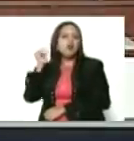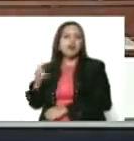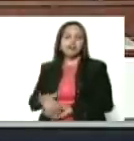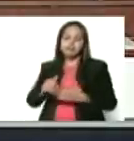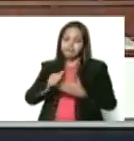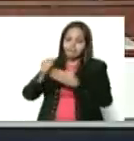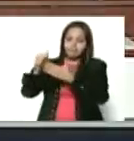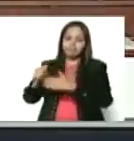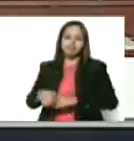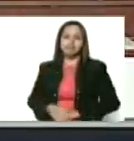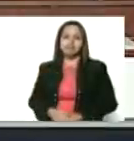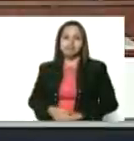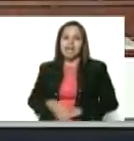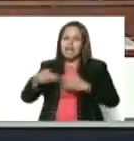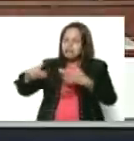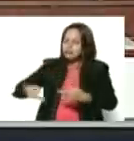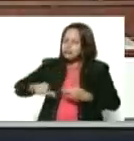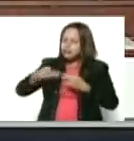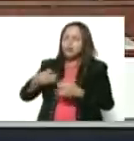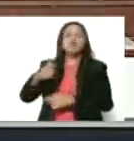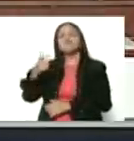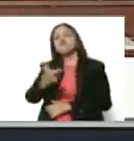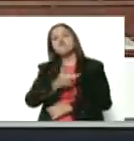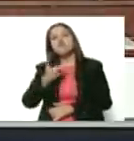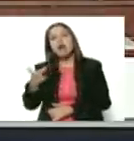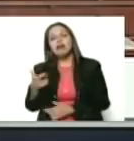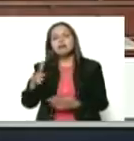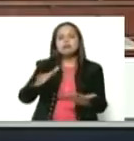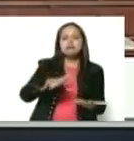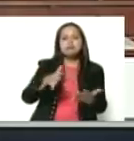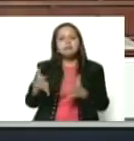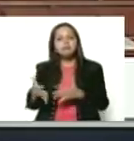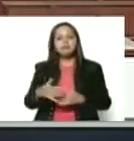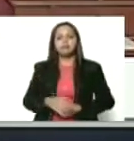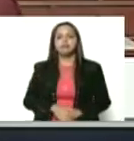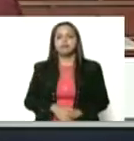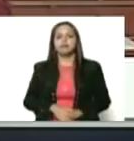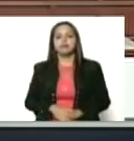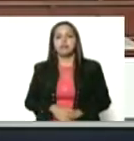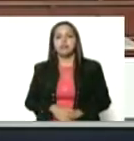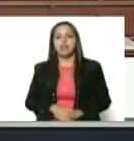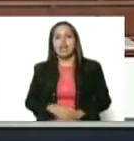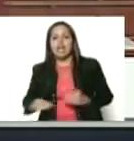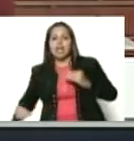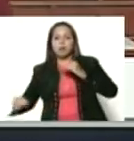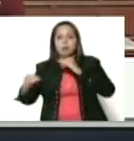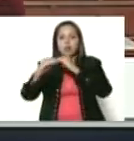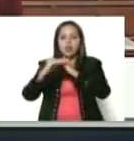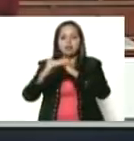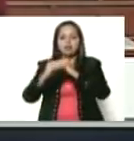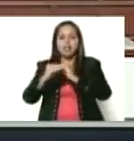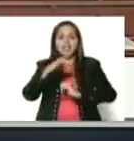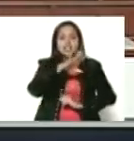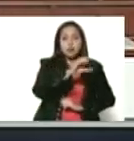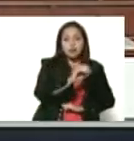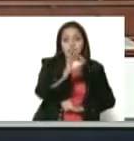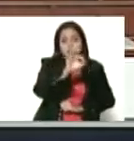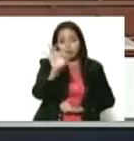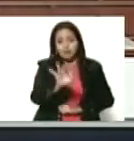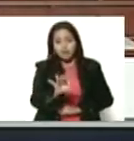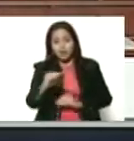Siempre estamos buscando por lo menos la paridad de género que llaman 50-50.